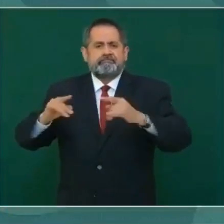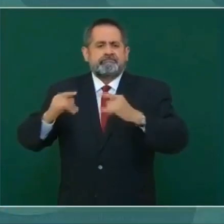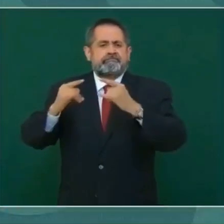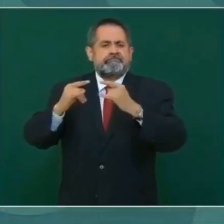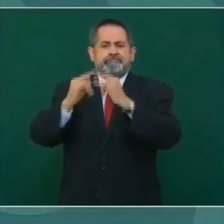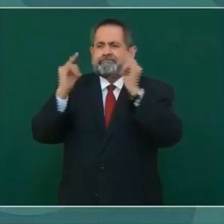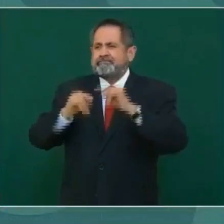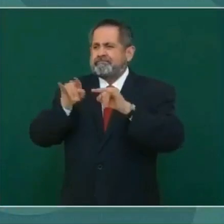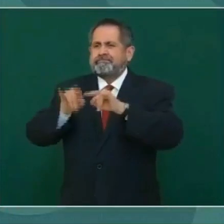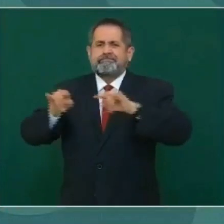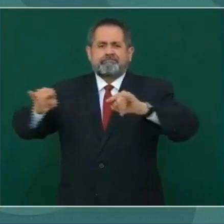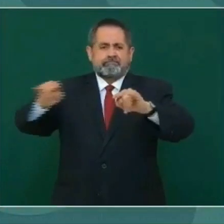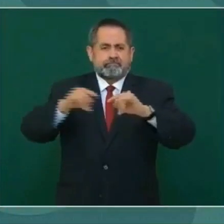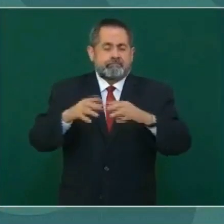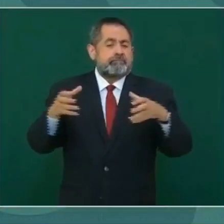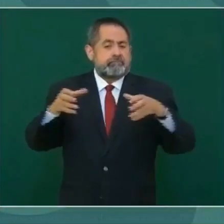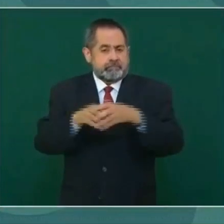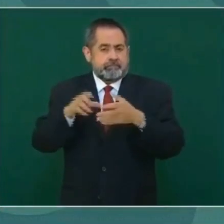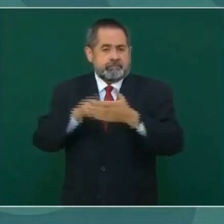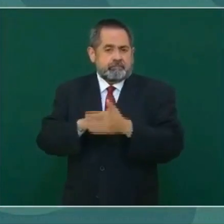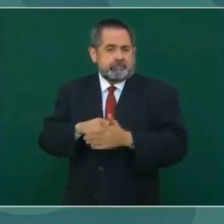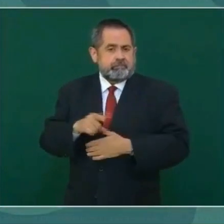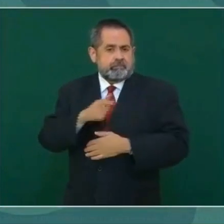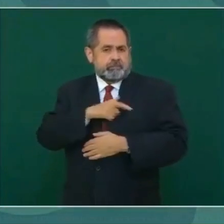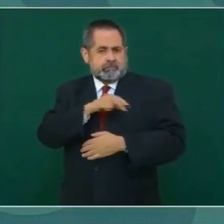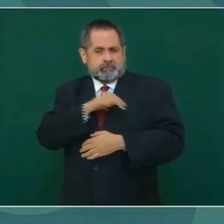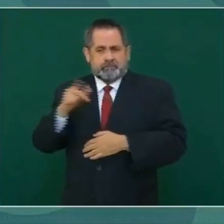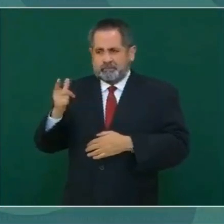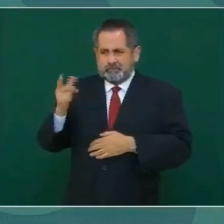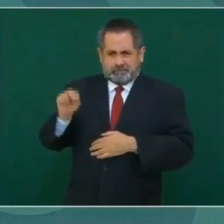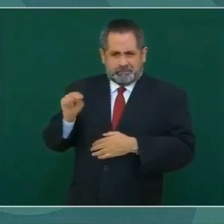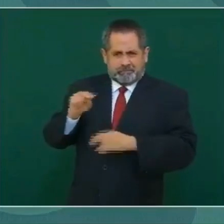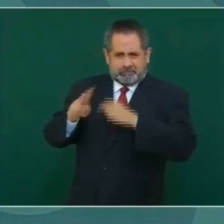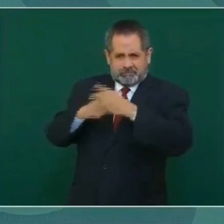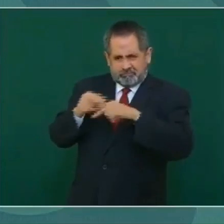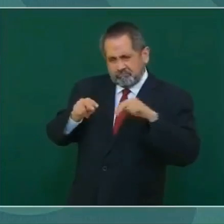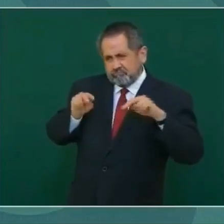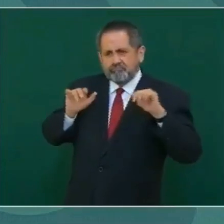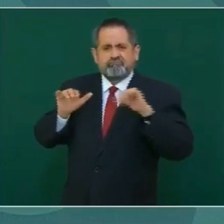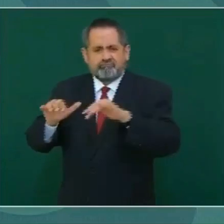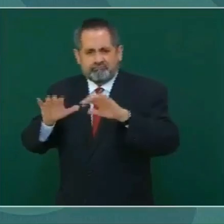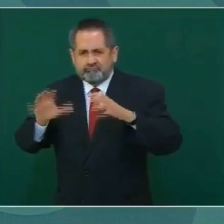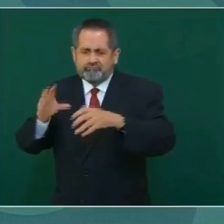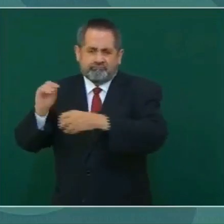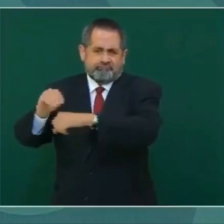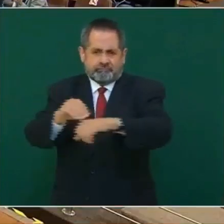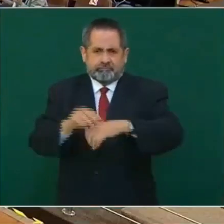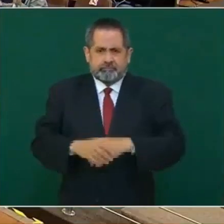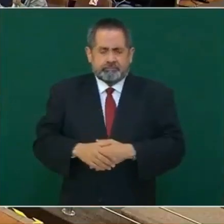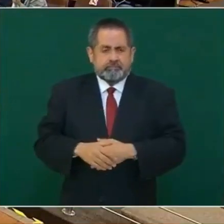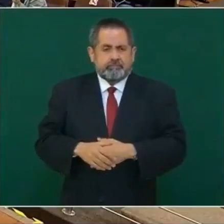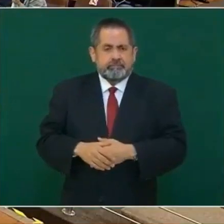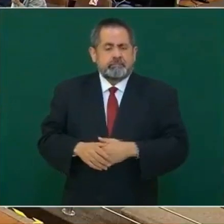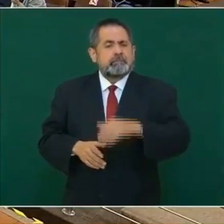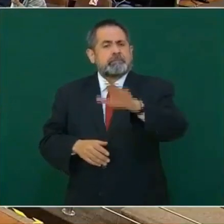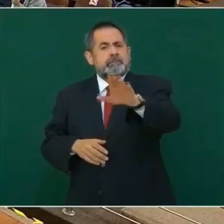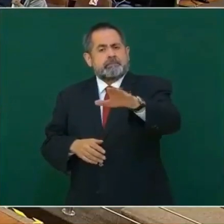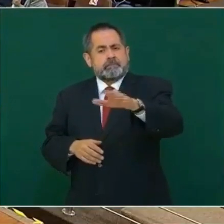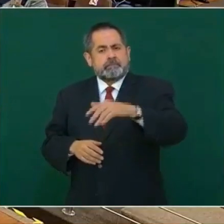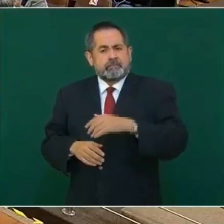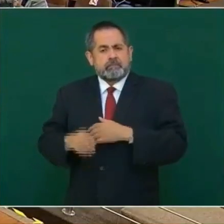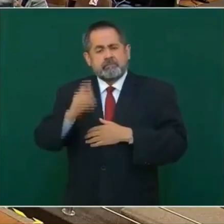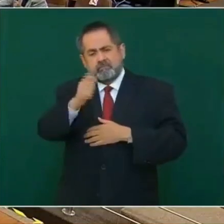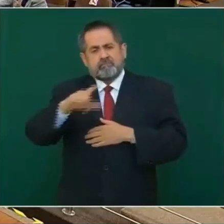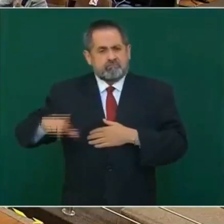y elementos de la Guardia Nacional y otras decisiones que estamos tomando. Pero entonces el gobierno sí está al tanto de lo